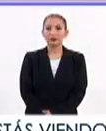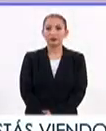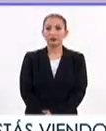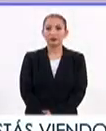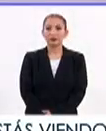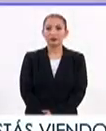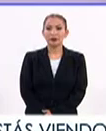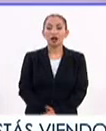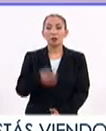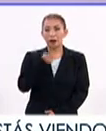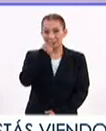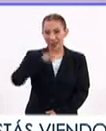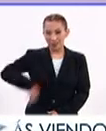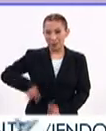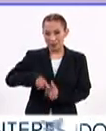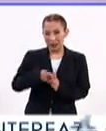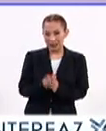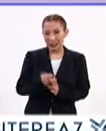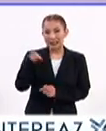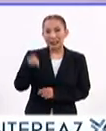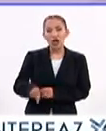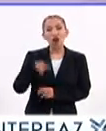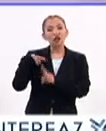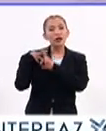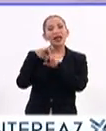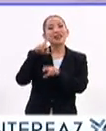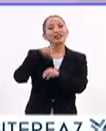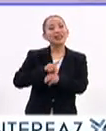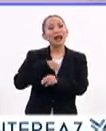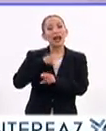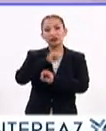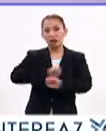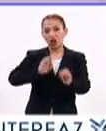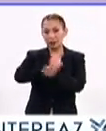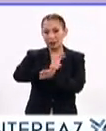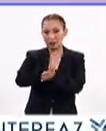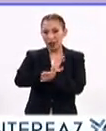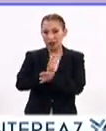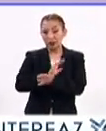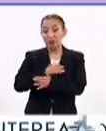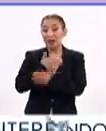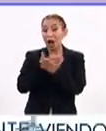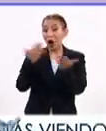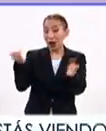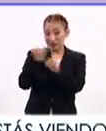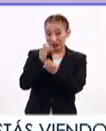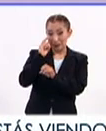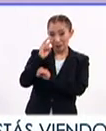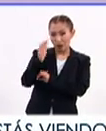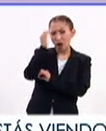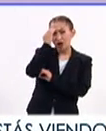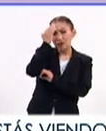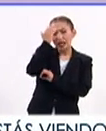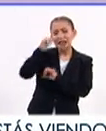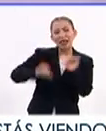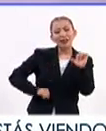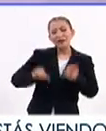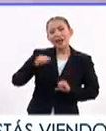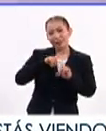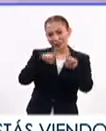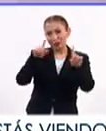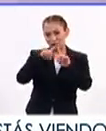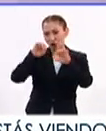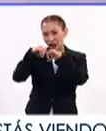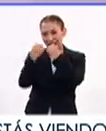Bueno, como mencionamos al inicio del programa, hoy se conmemora el Día de la Cero Discriminación, y en el siguiente reportaje conoceremos las acciones que